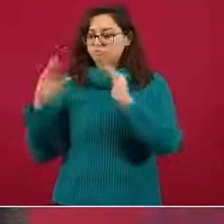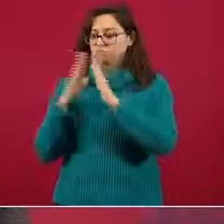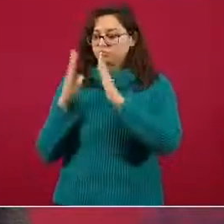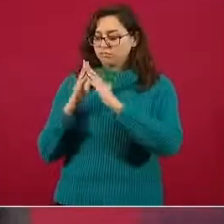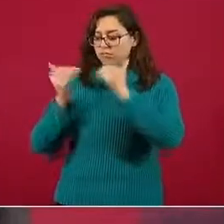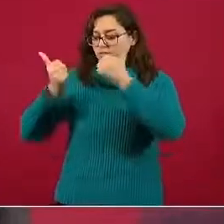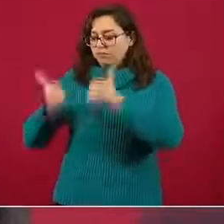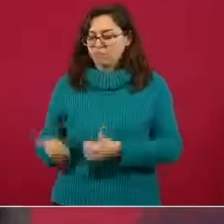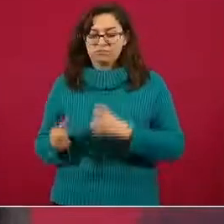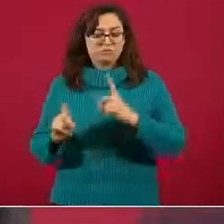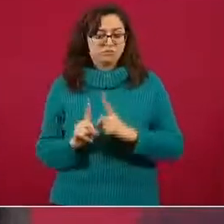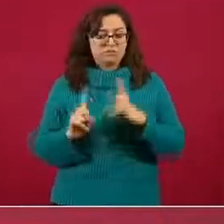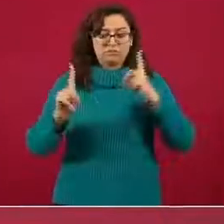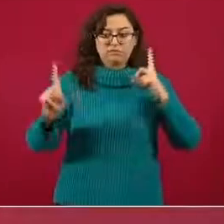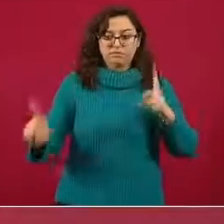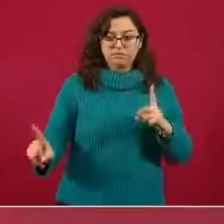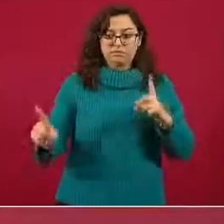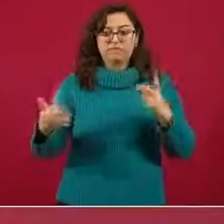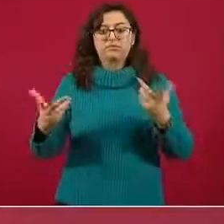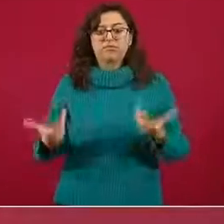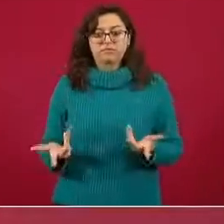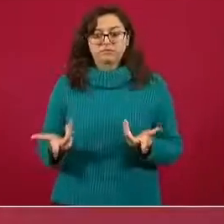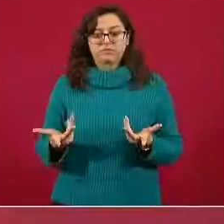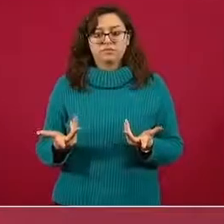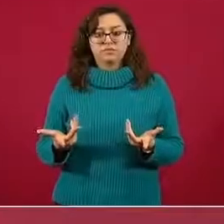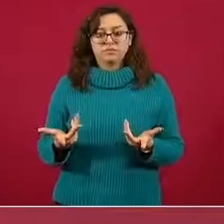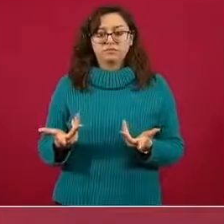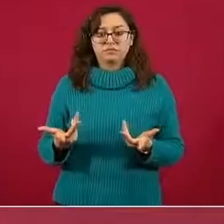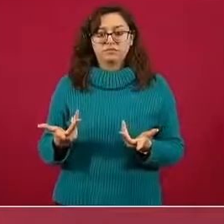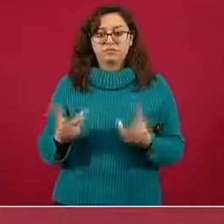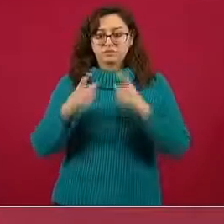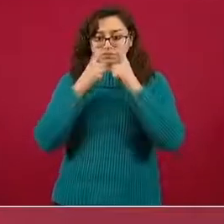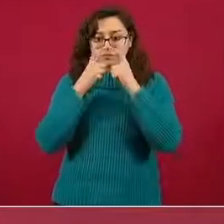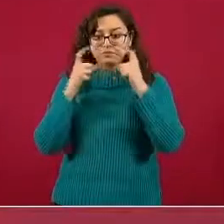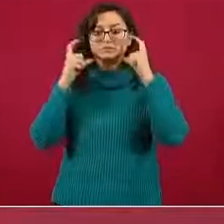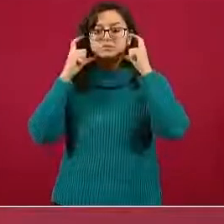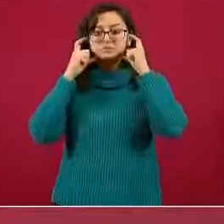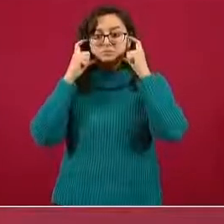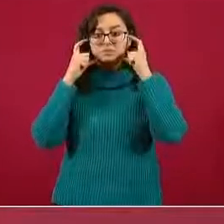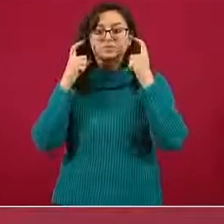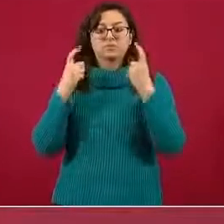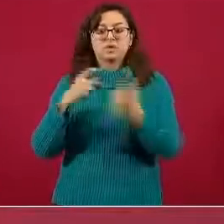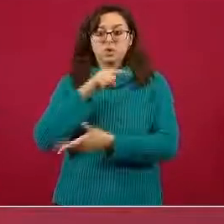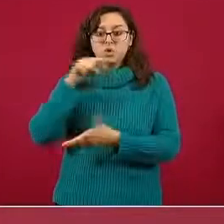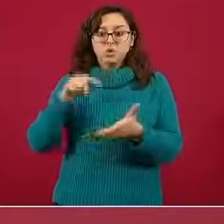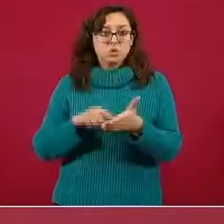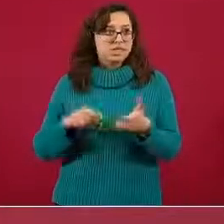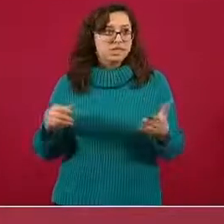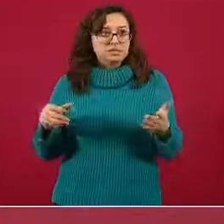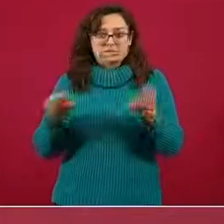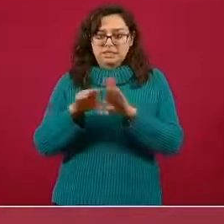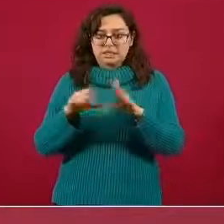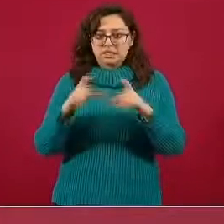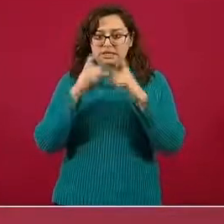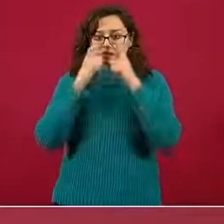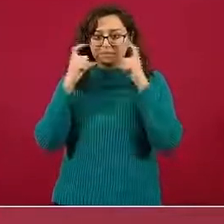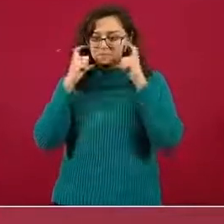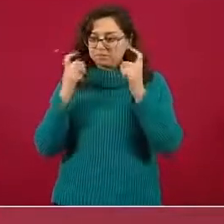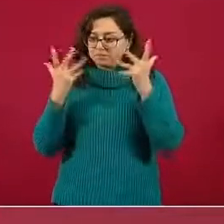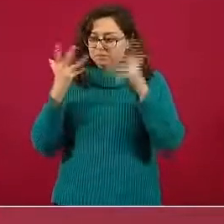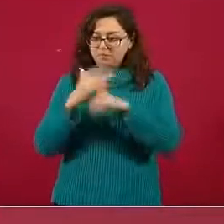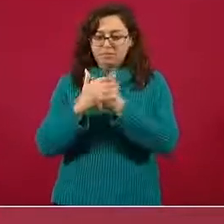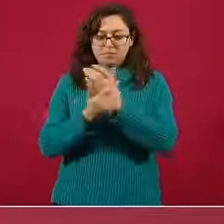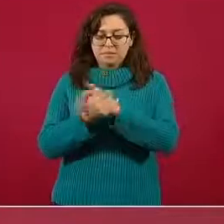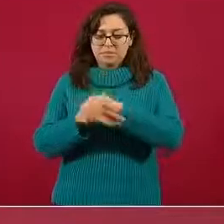nos mantenemos a sana distancia, si usamos generalmente el cubrebocas, sobre todo en los espacios cerrados, si nos lavamos las manos,